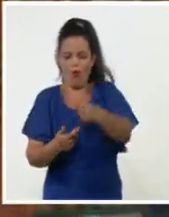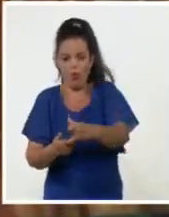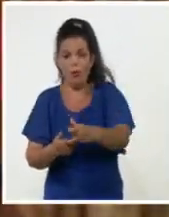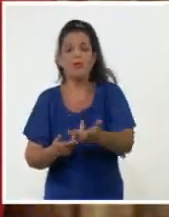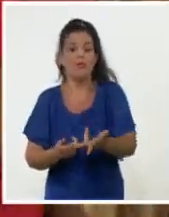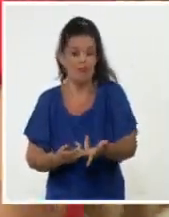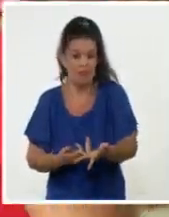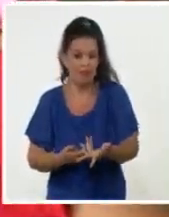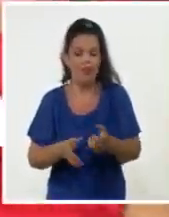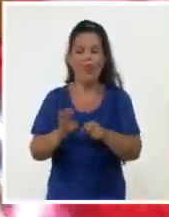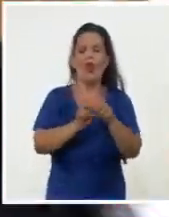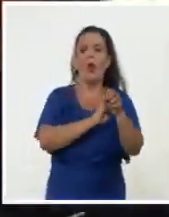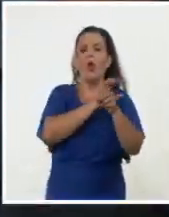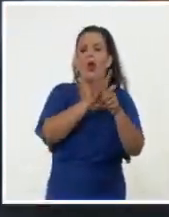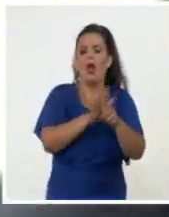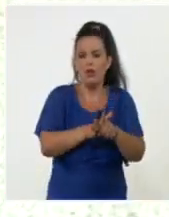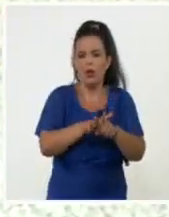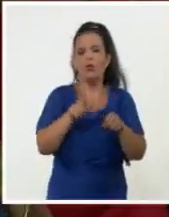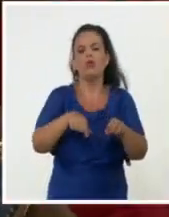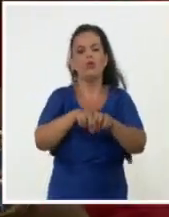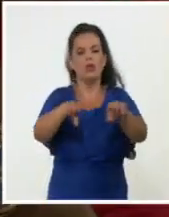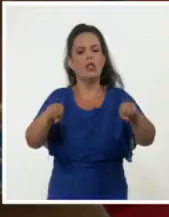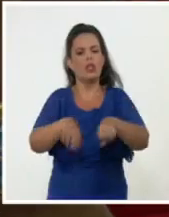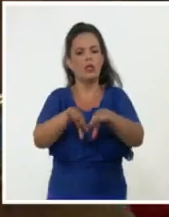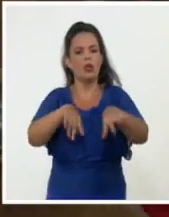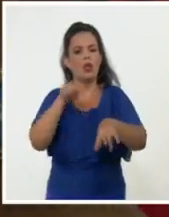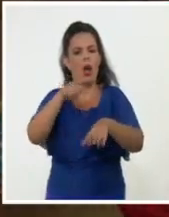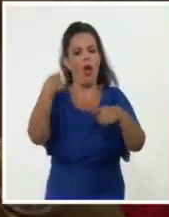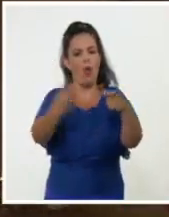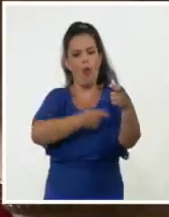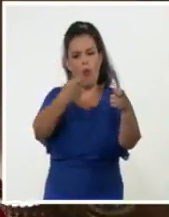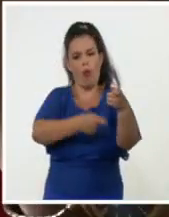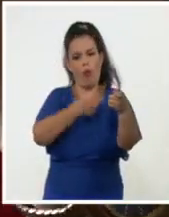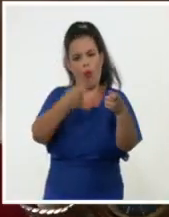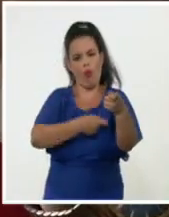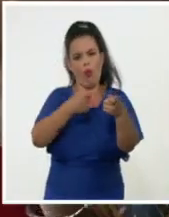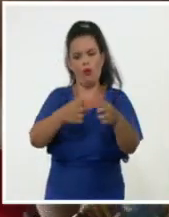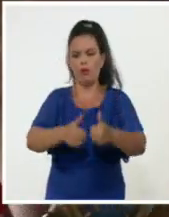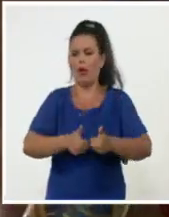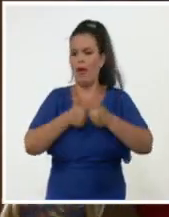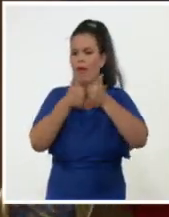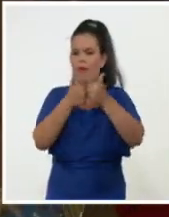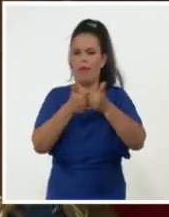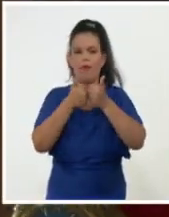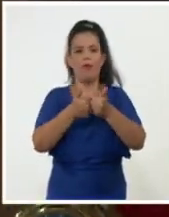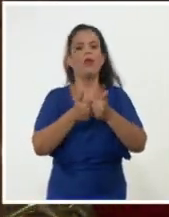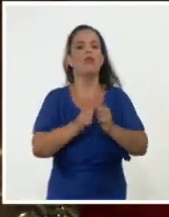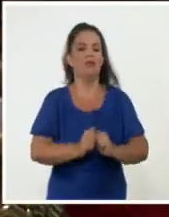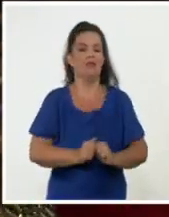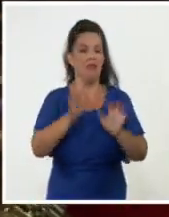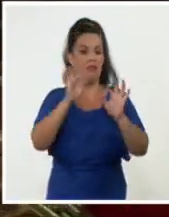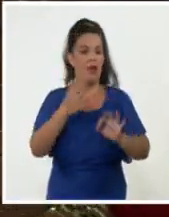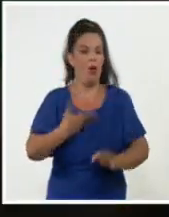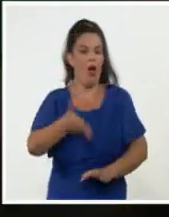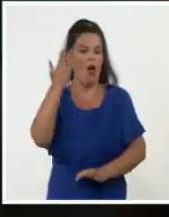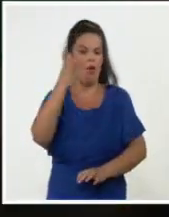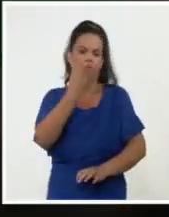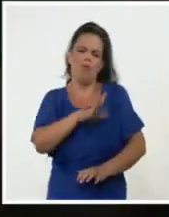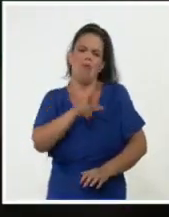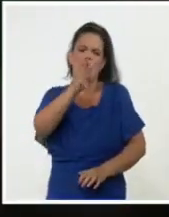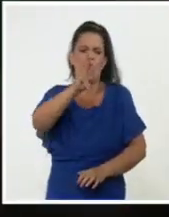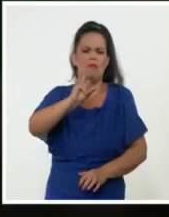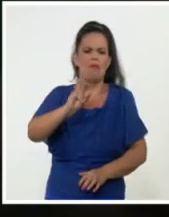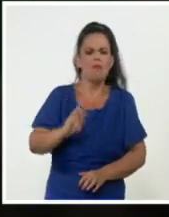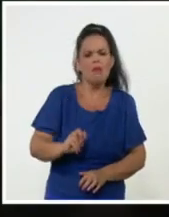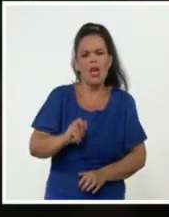impuso ese desafío, del cual han salido airosos los trabajadores de la institución, a los cuales Fidel encargará hace más de dos décadas y media la